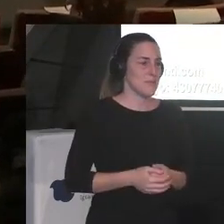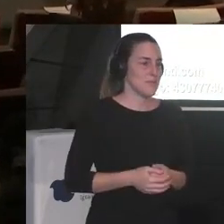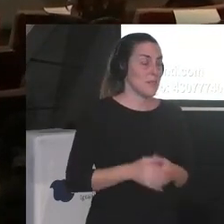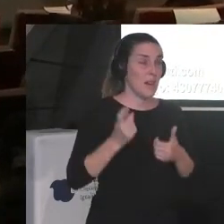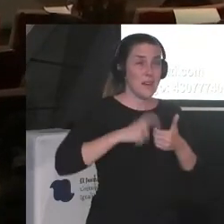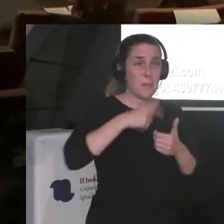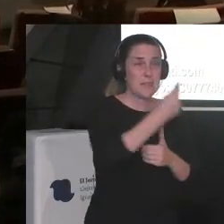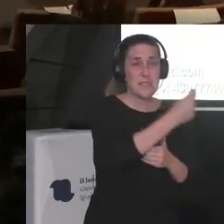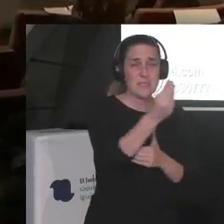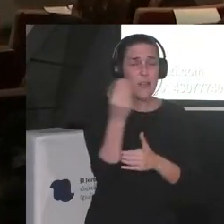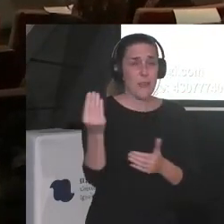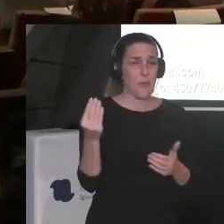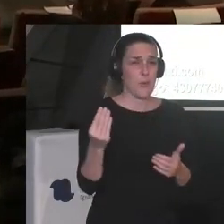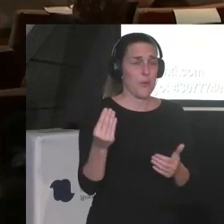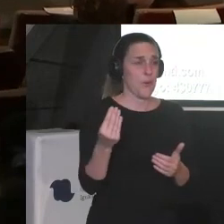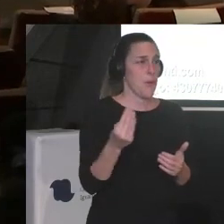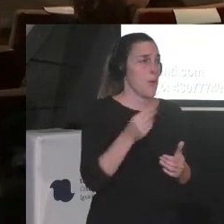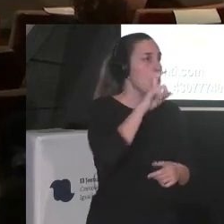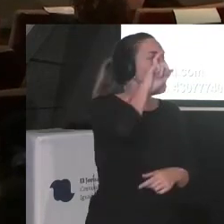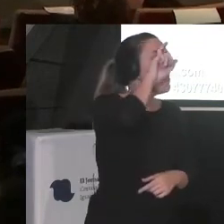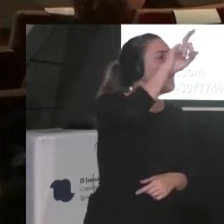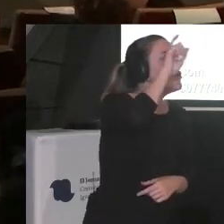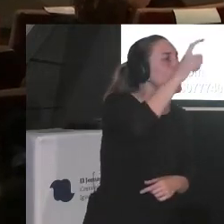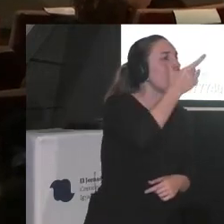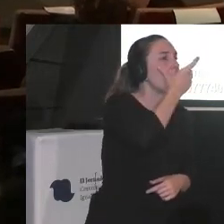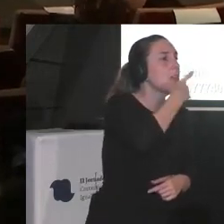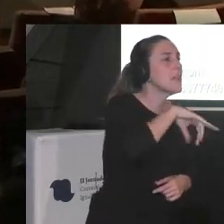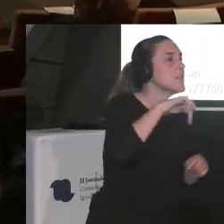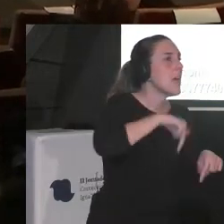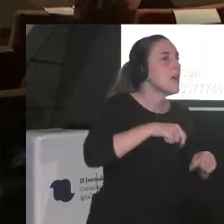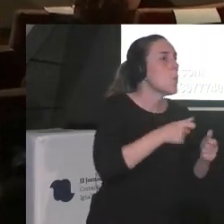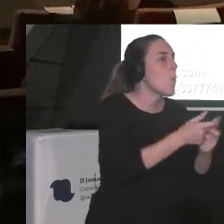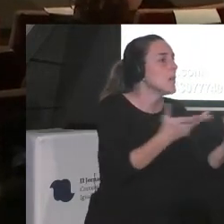representación o sea ¿cuántas profesoras racializadas hay aquí también?